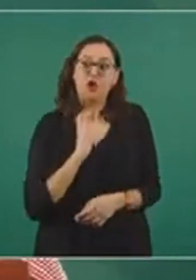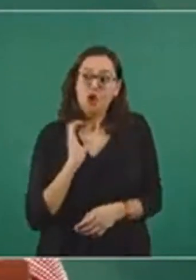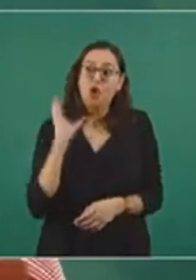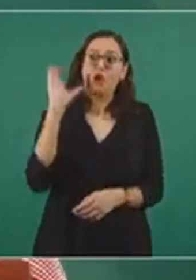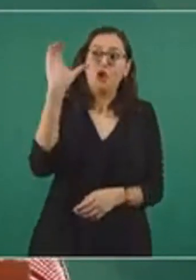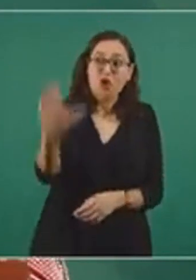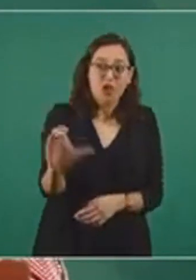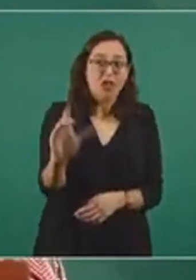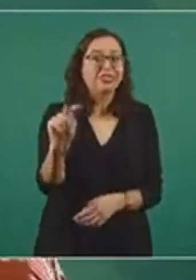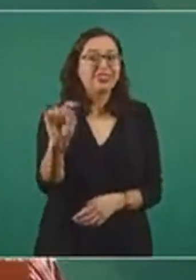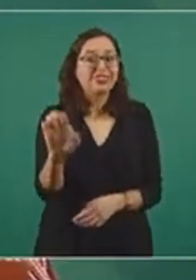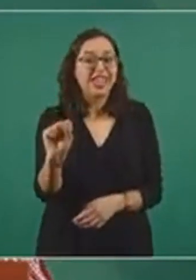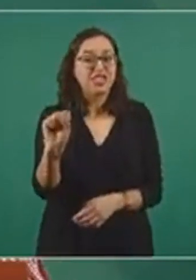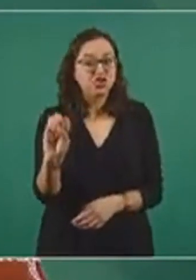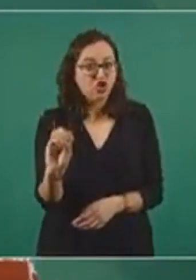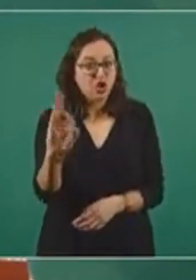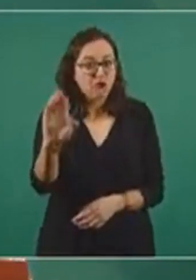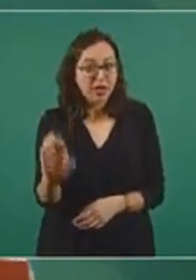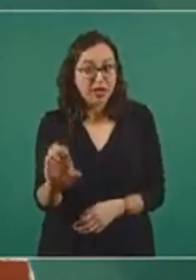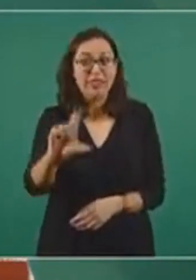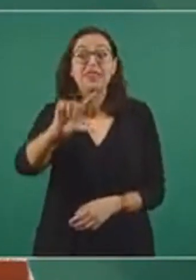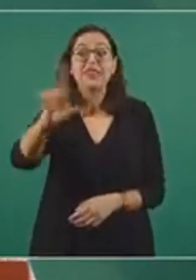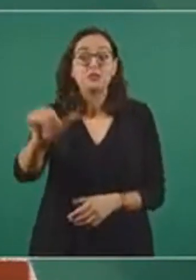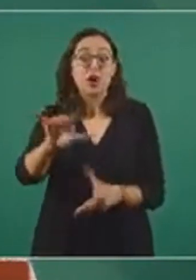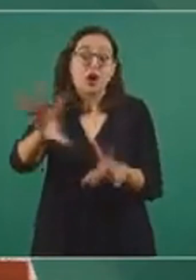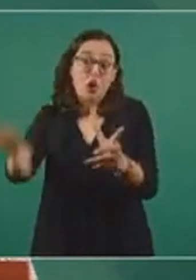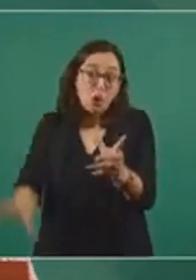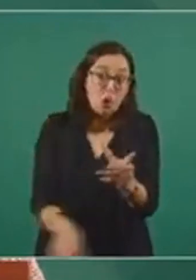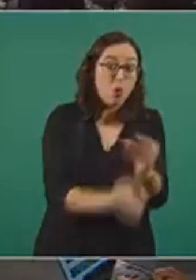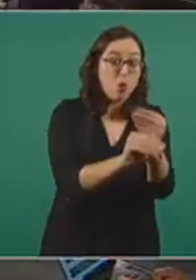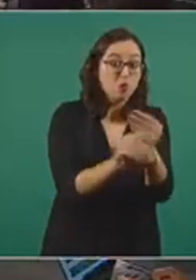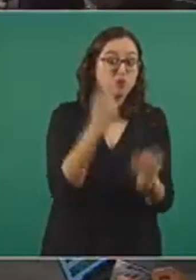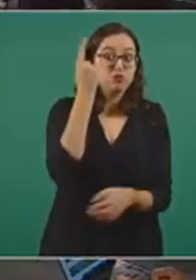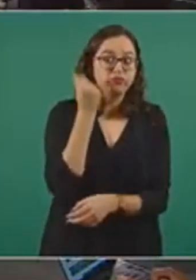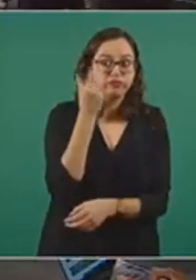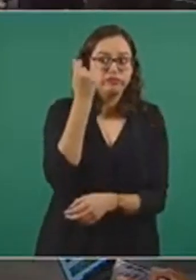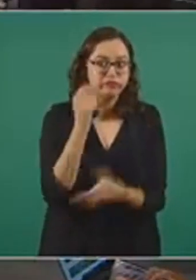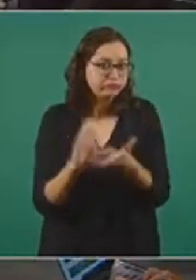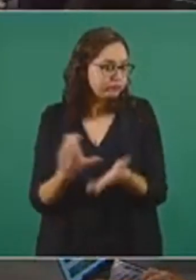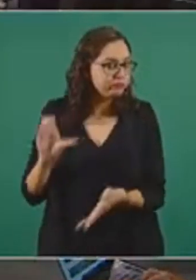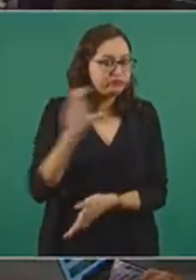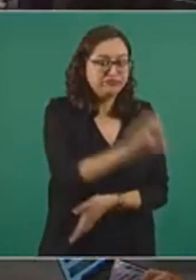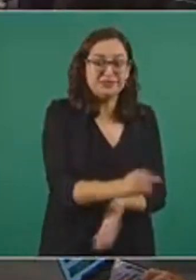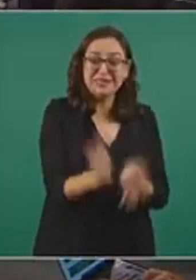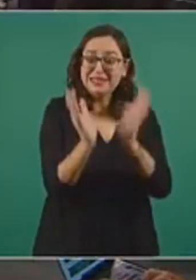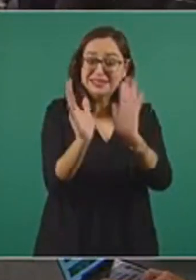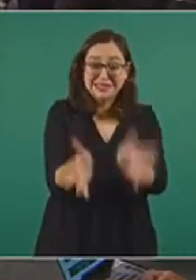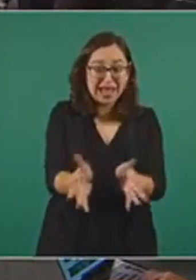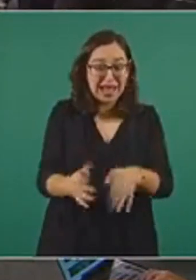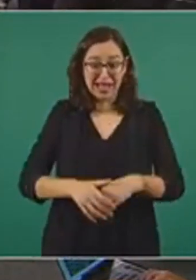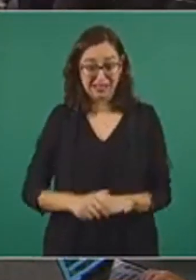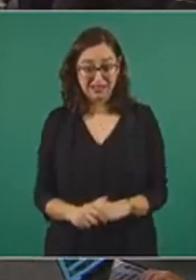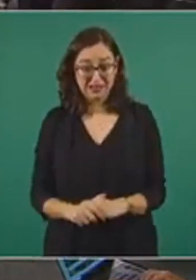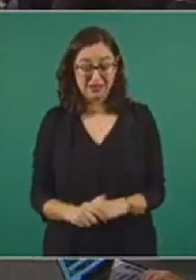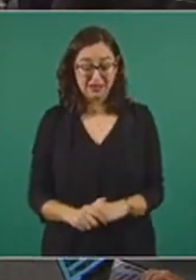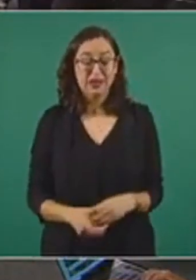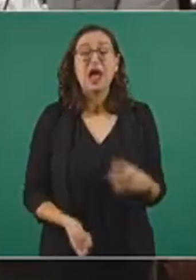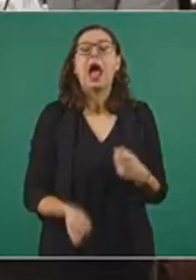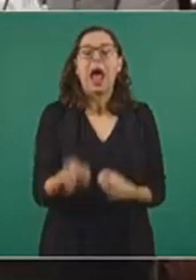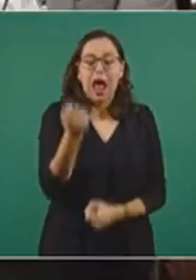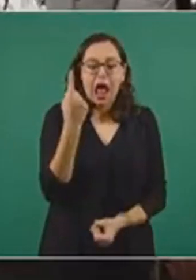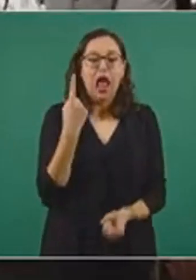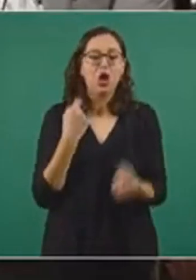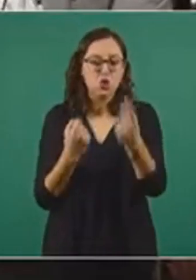su jubilación, en su pensión y su jubilación. Eso es lo que ya tienen incorporado. Hay situaciones que en algunos